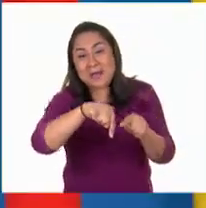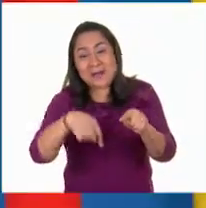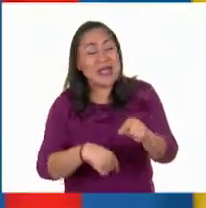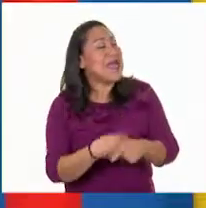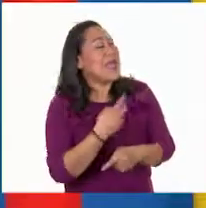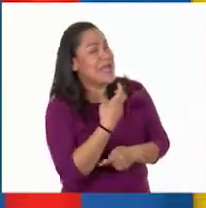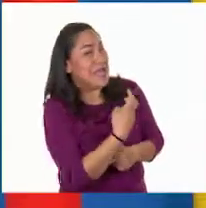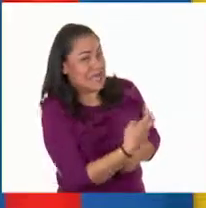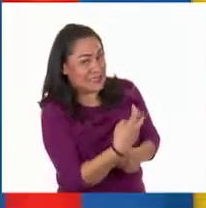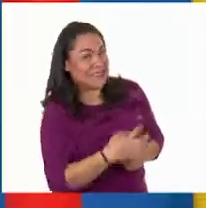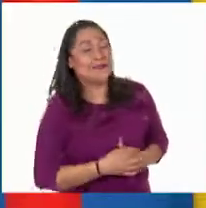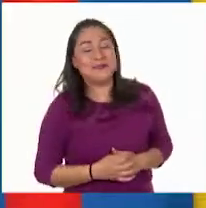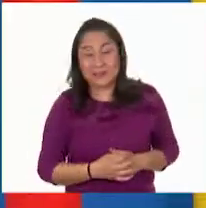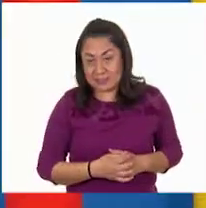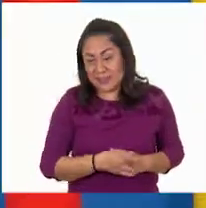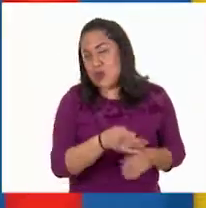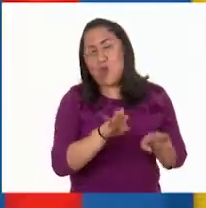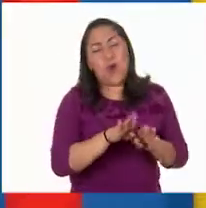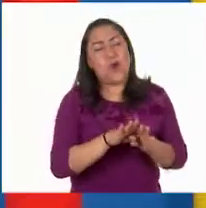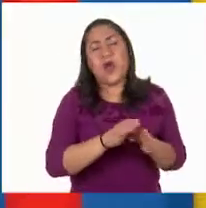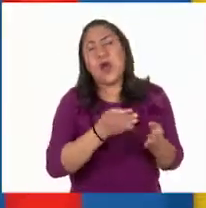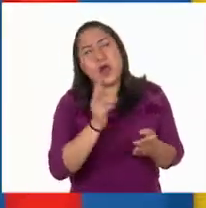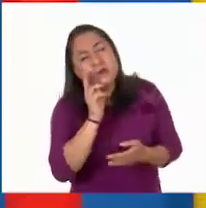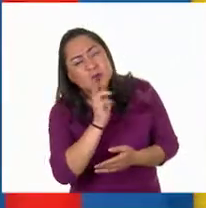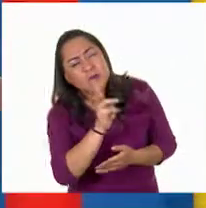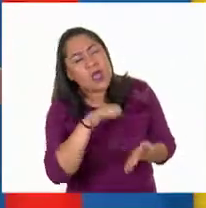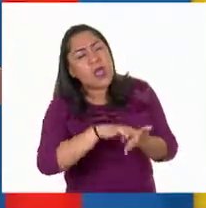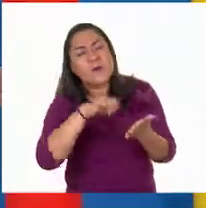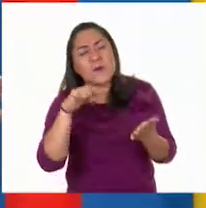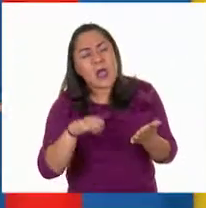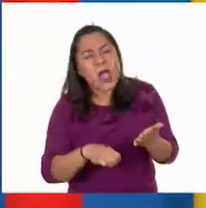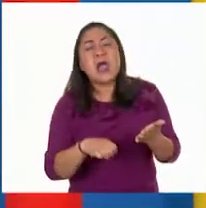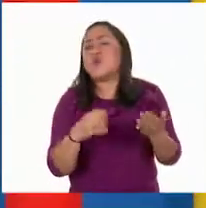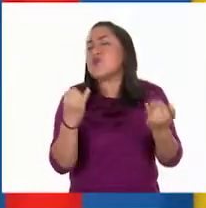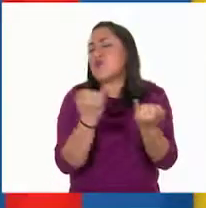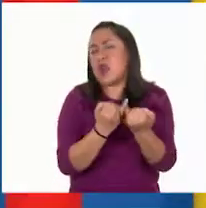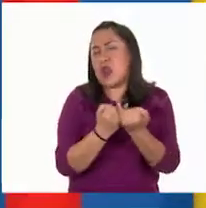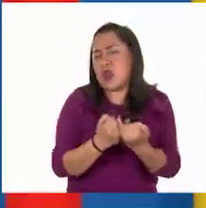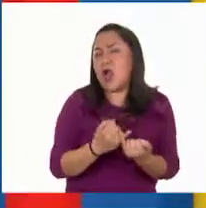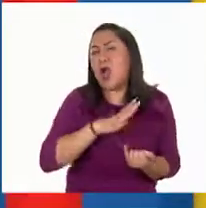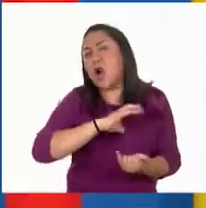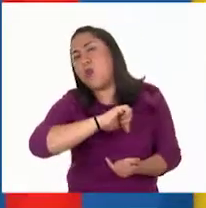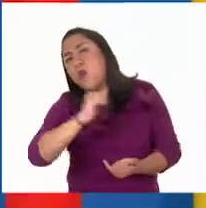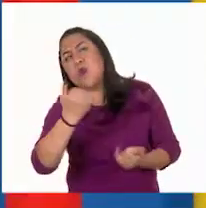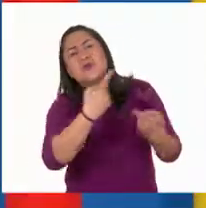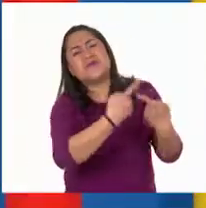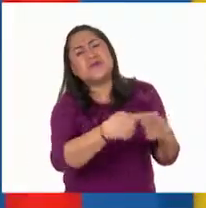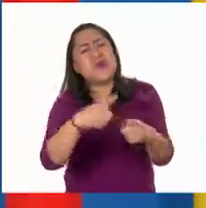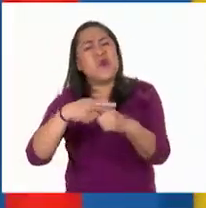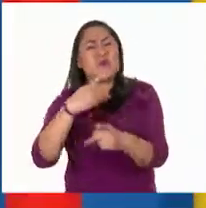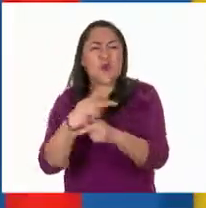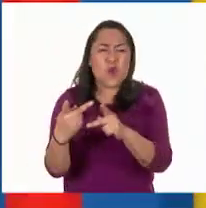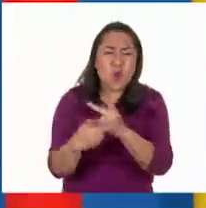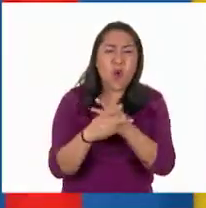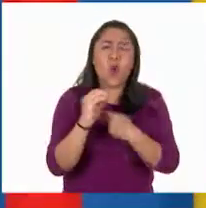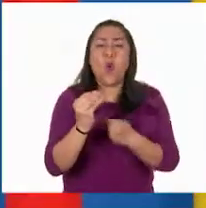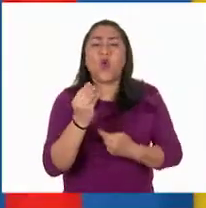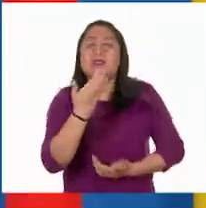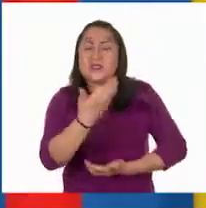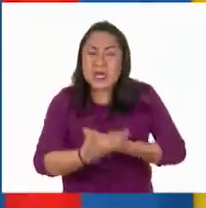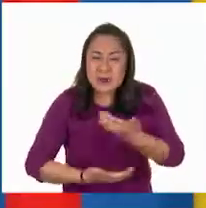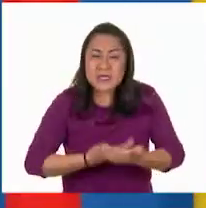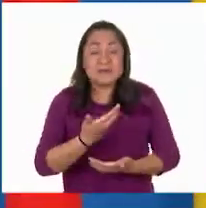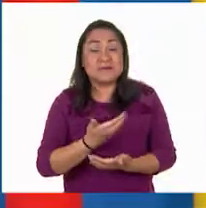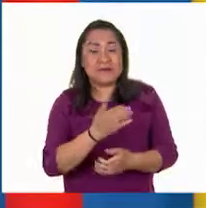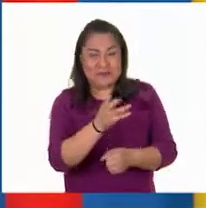exactamente. Y se puede aplicar este ejercicio para cualquier producto o servicio. Invitamos a las niñas y los niños que